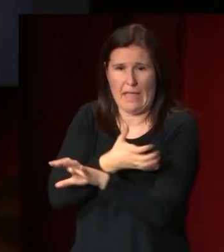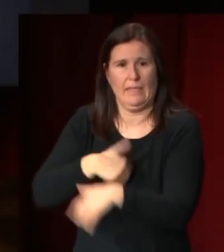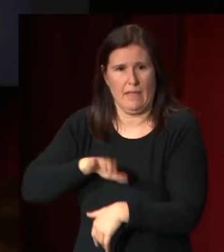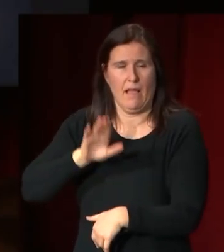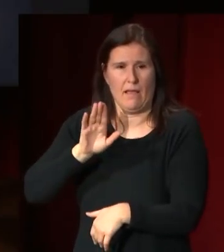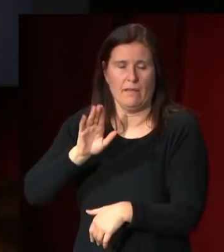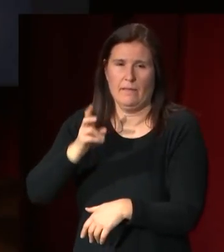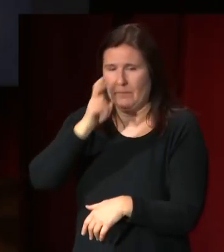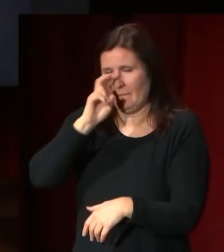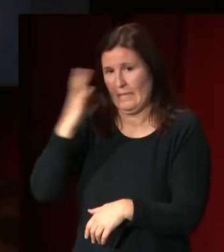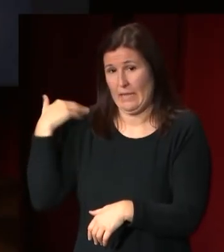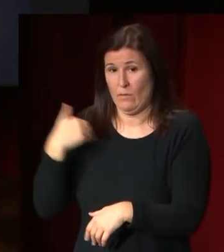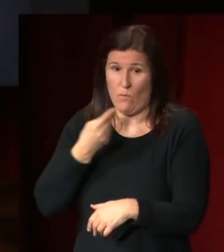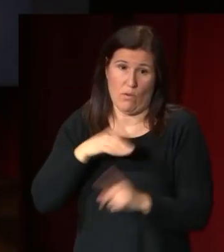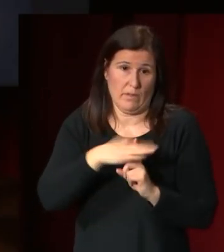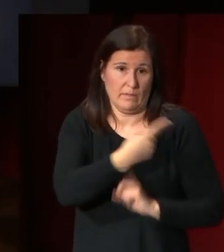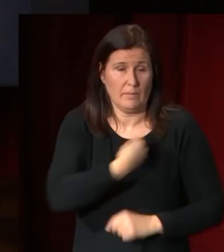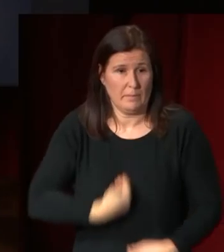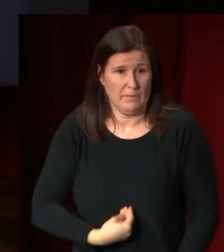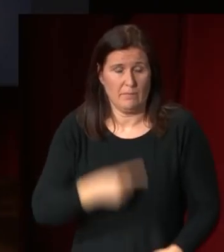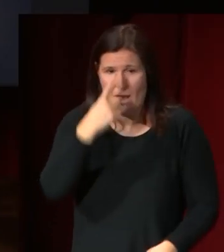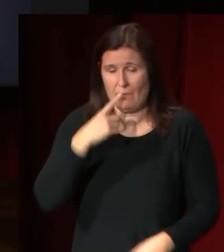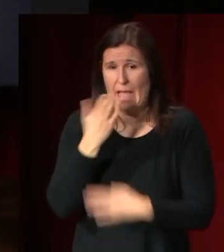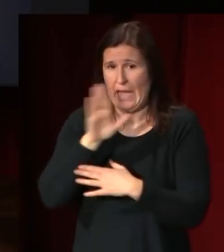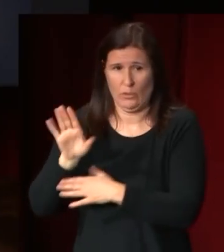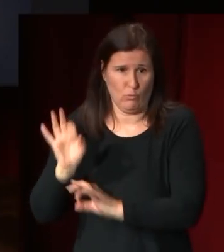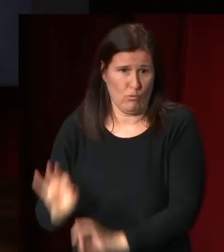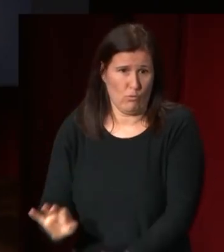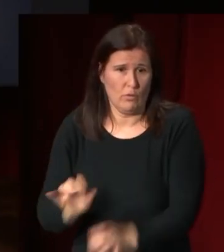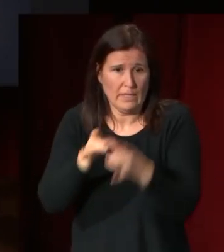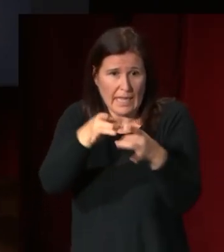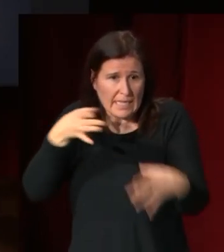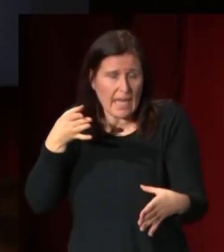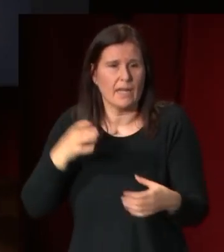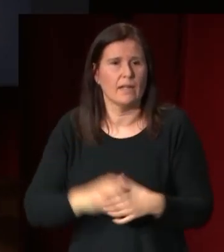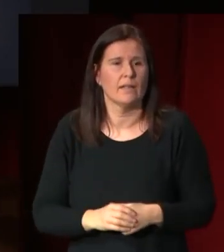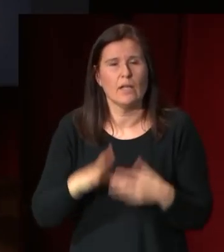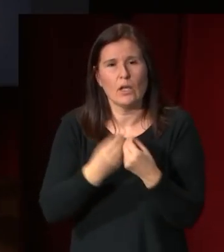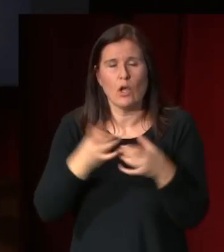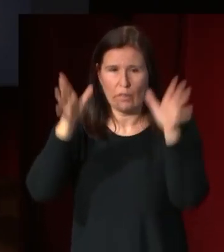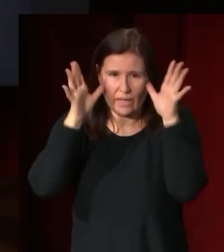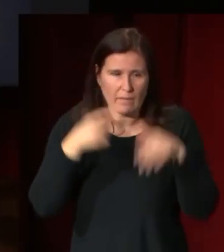en la antigüedad como en este caso la misma actitud con de la diana cazadora con la cierva